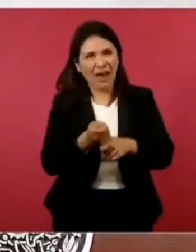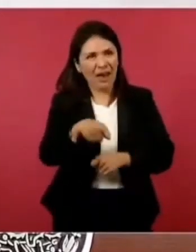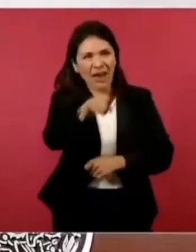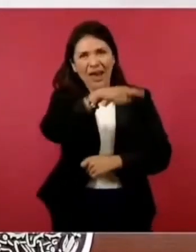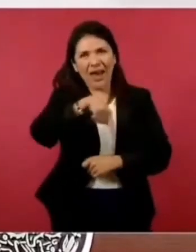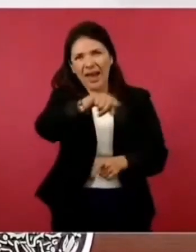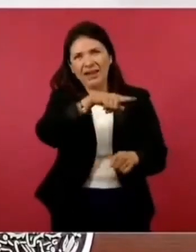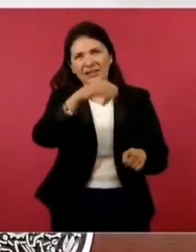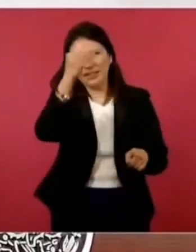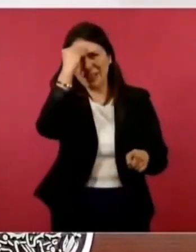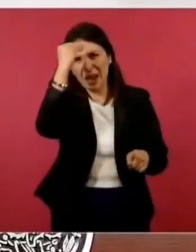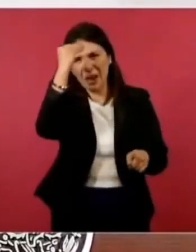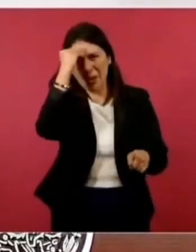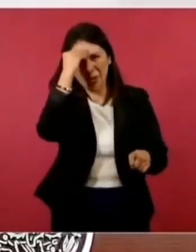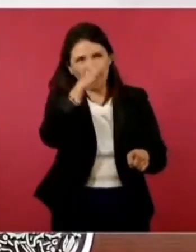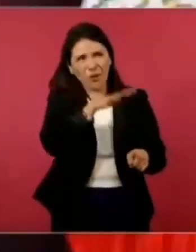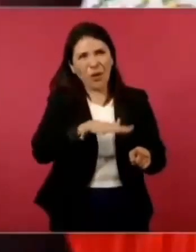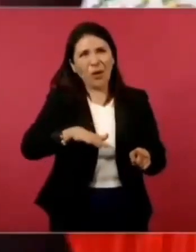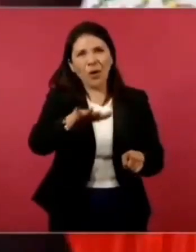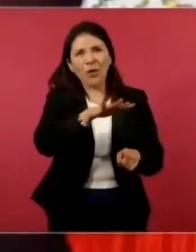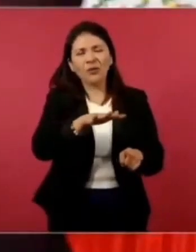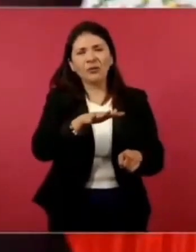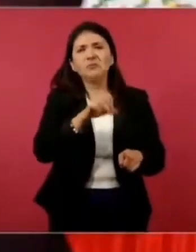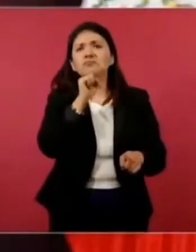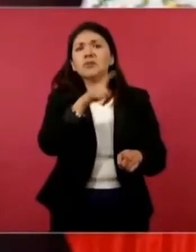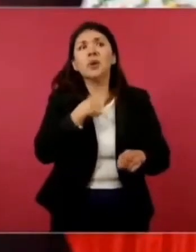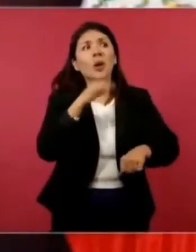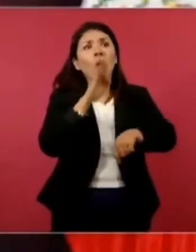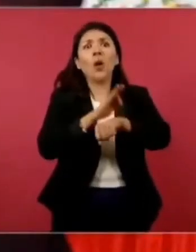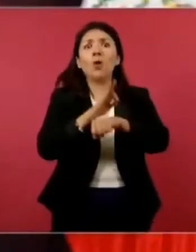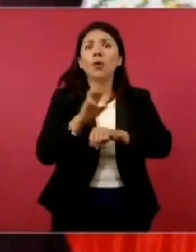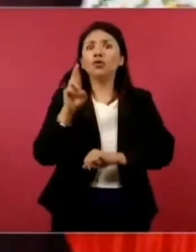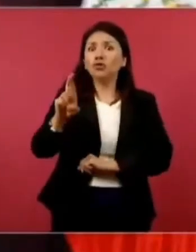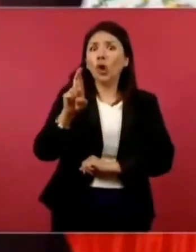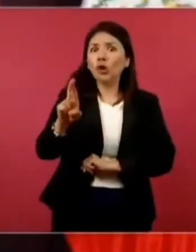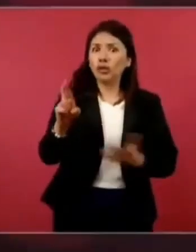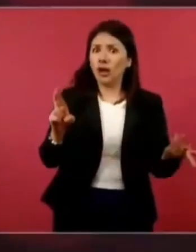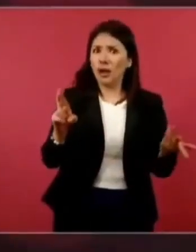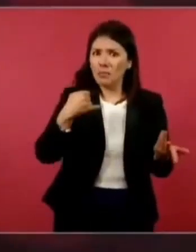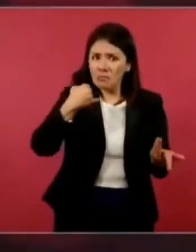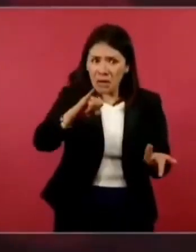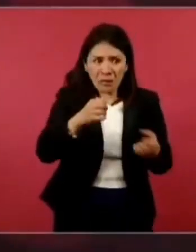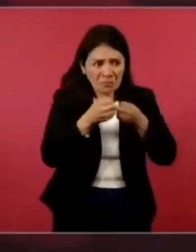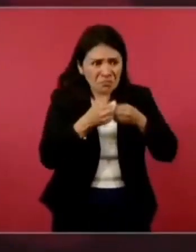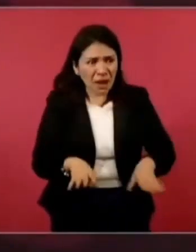estábamos con Xochitl, perdón, ya lo dije.